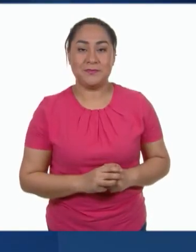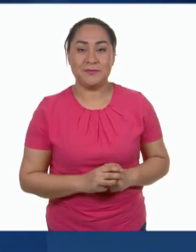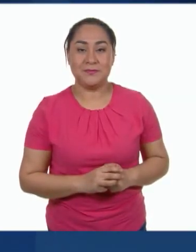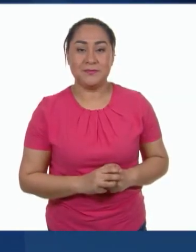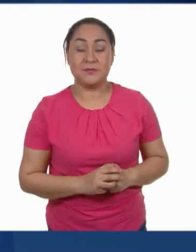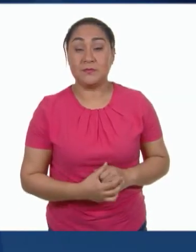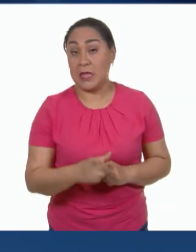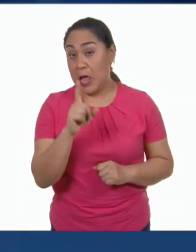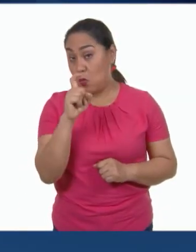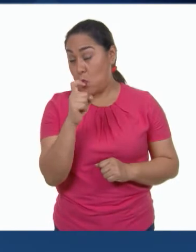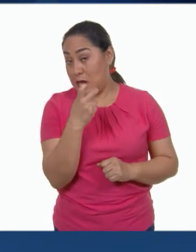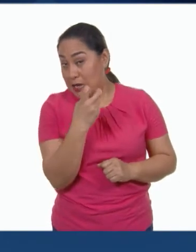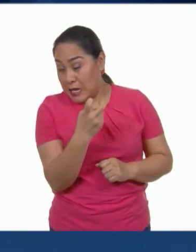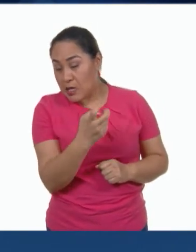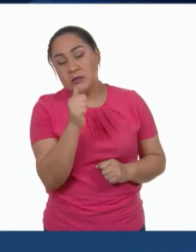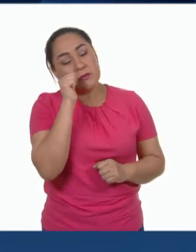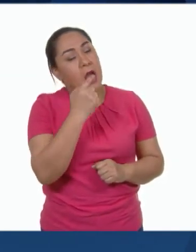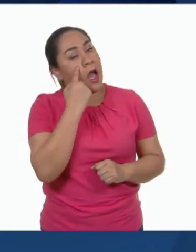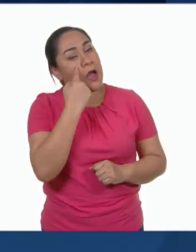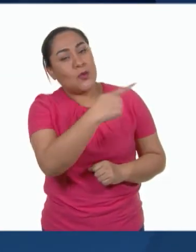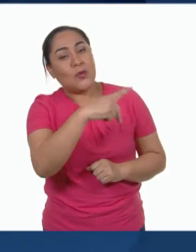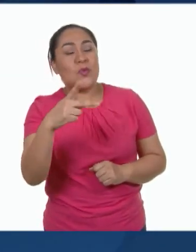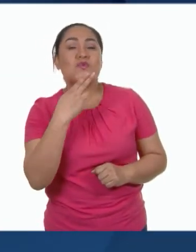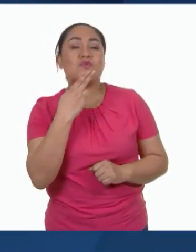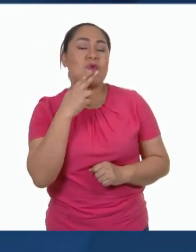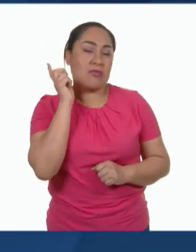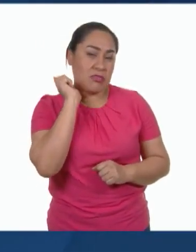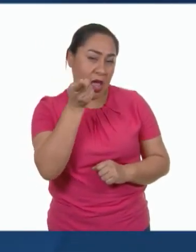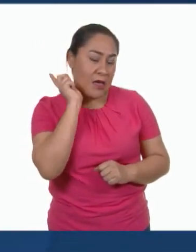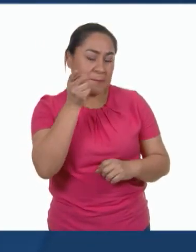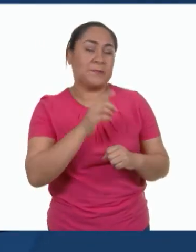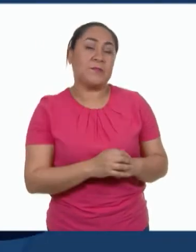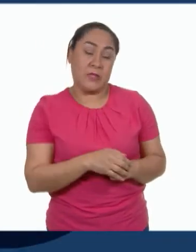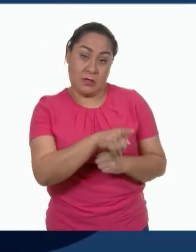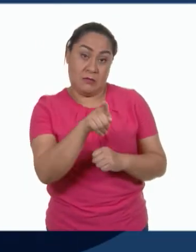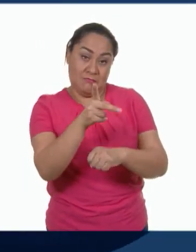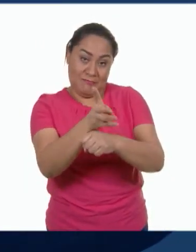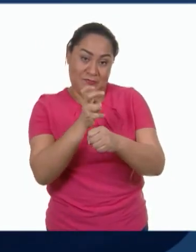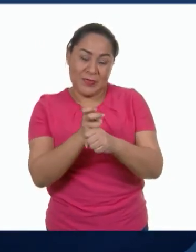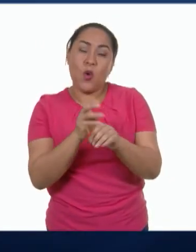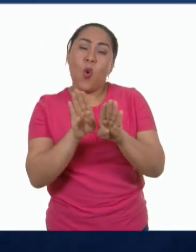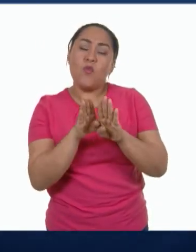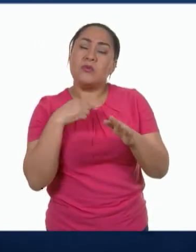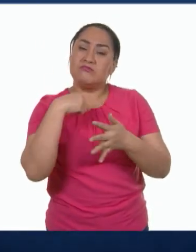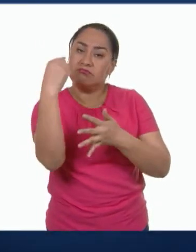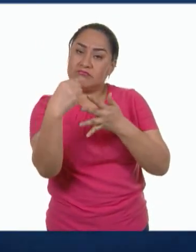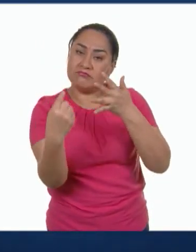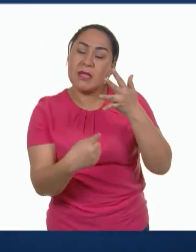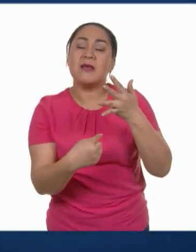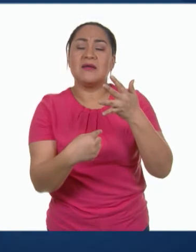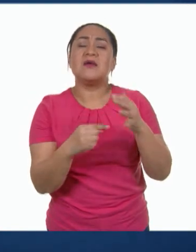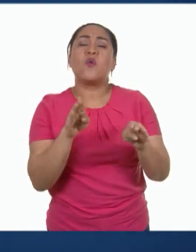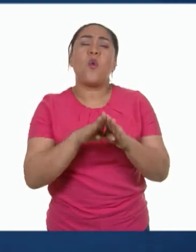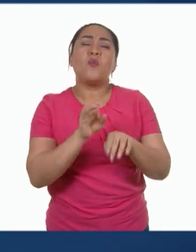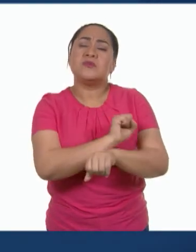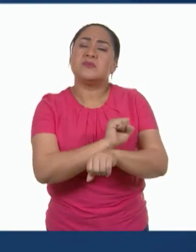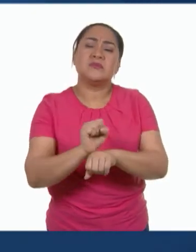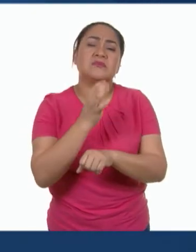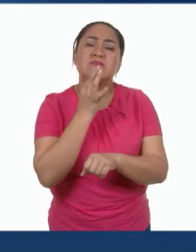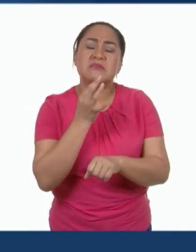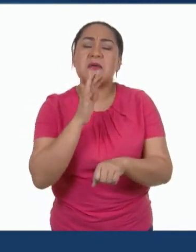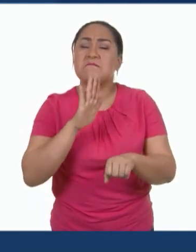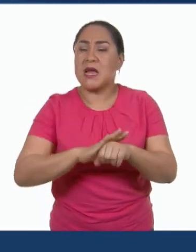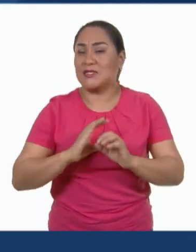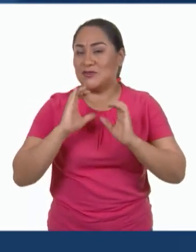El agua es un recurso que usamos a diario. Te invitamos a incorporar a tu rutina sencillas acciones para utilizarla de una manera más